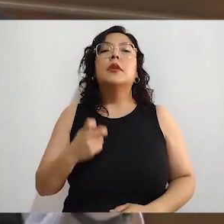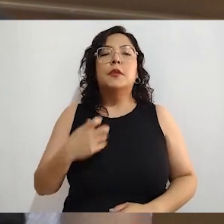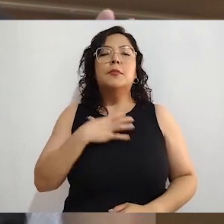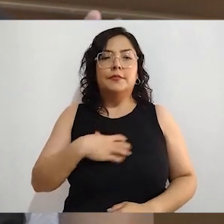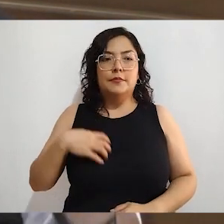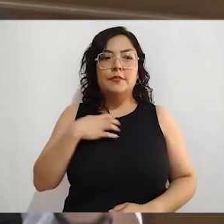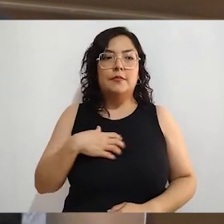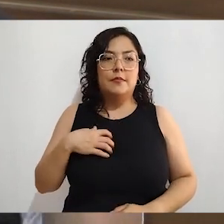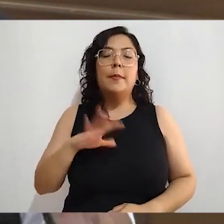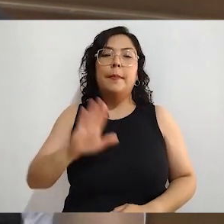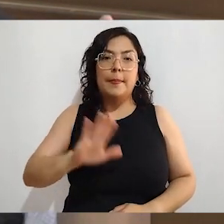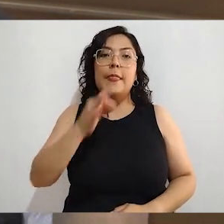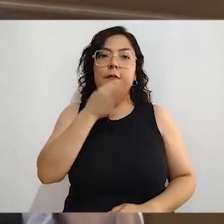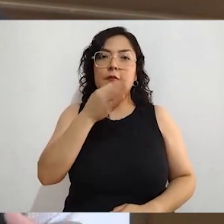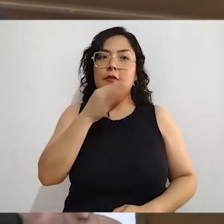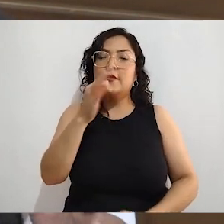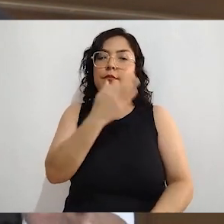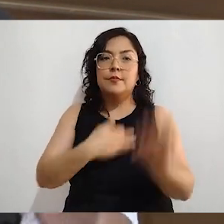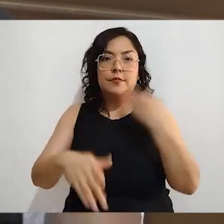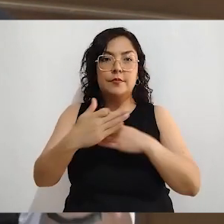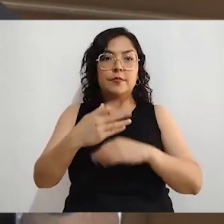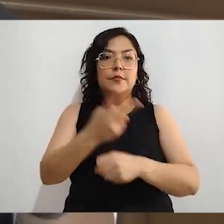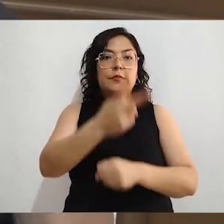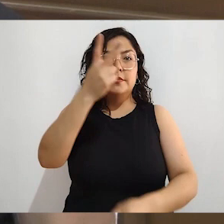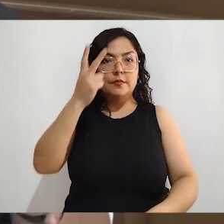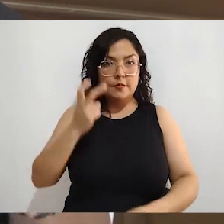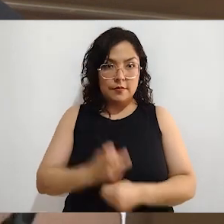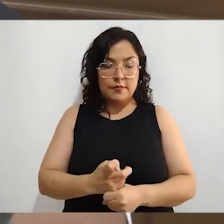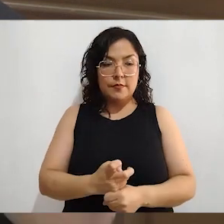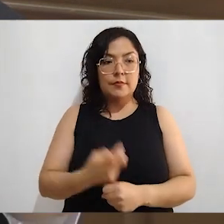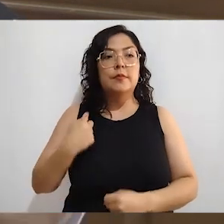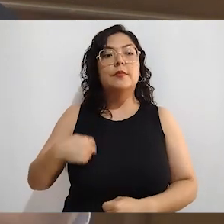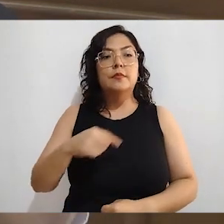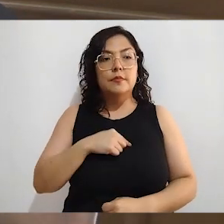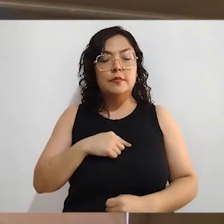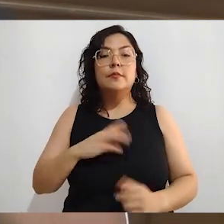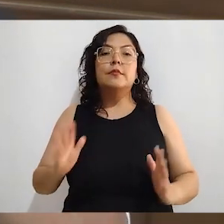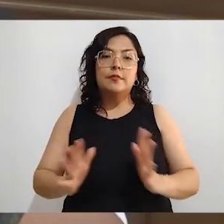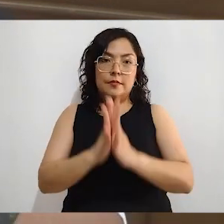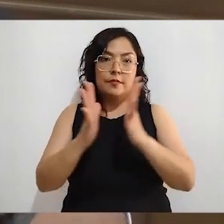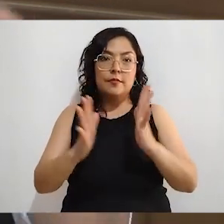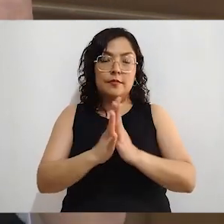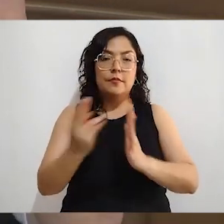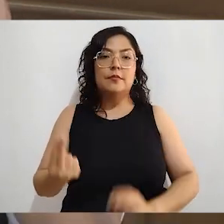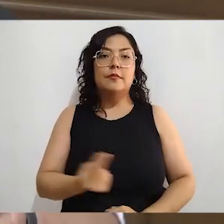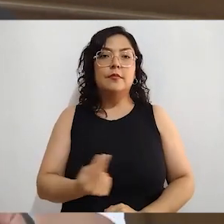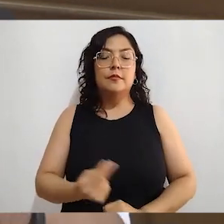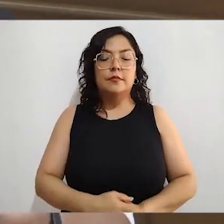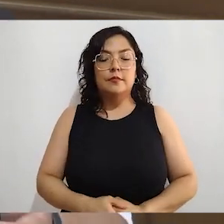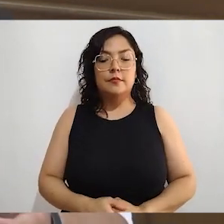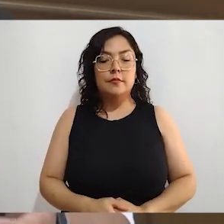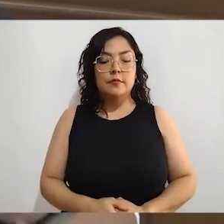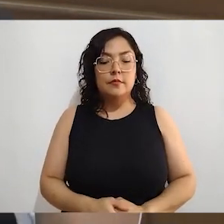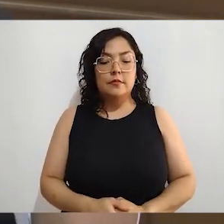fiesta en donde todos estamos invitados. Y todos tenemos que llegar con nuestra aportación a esa fiesta cívica. Entonces, una